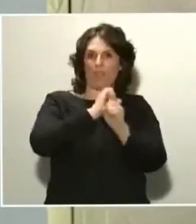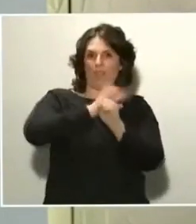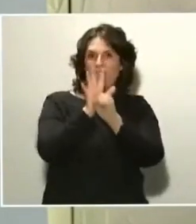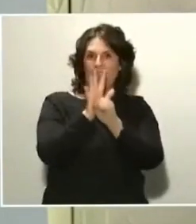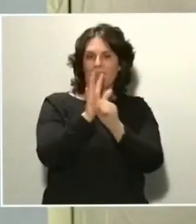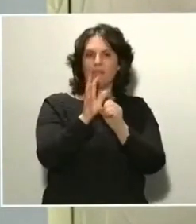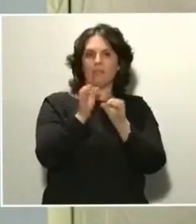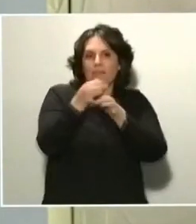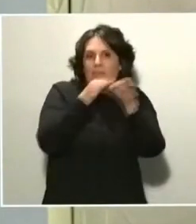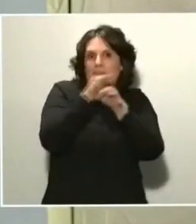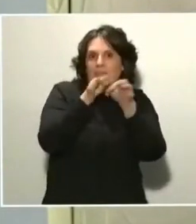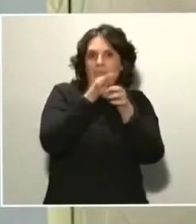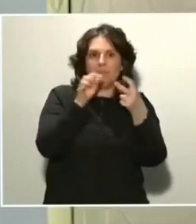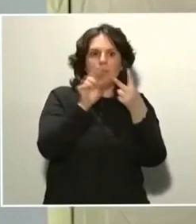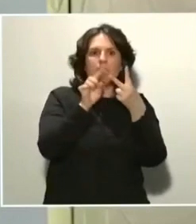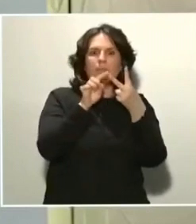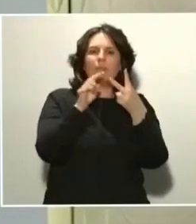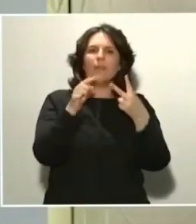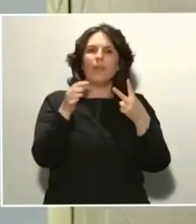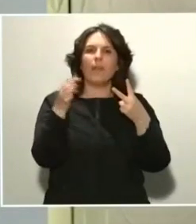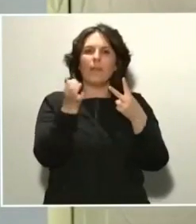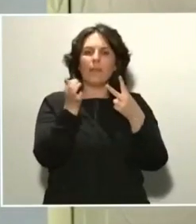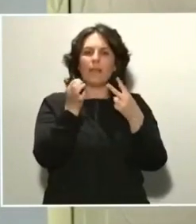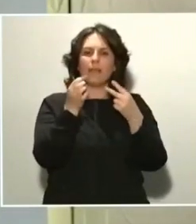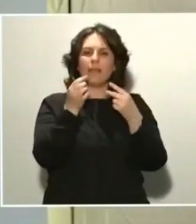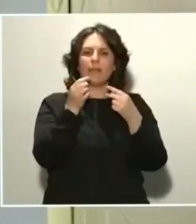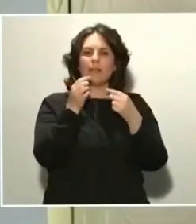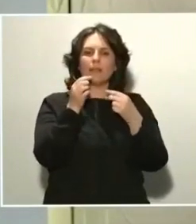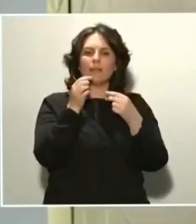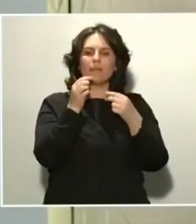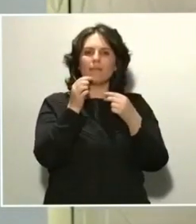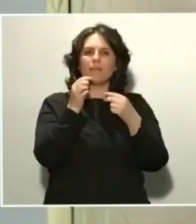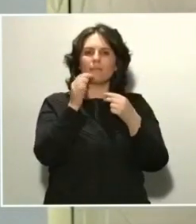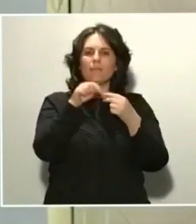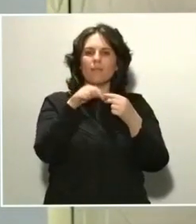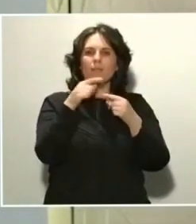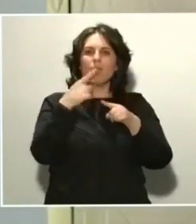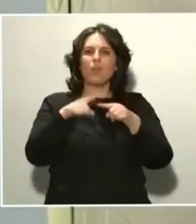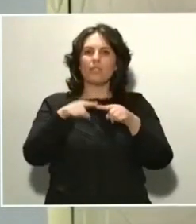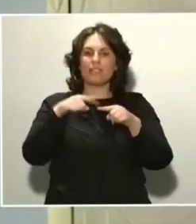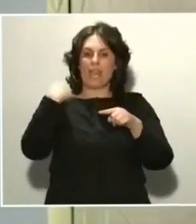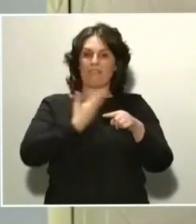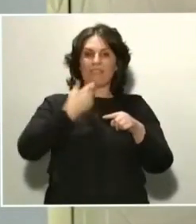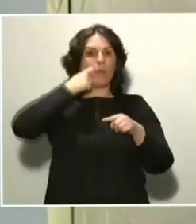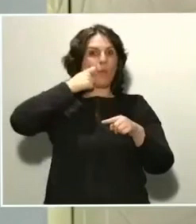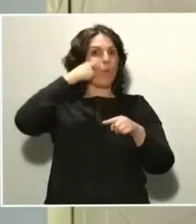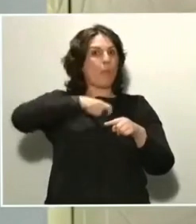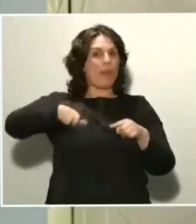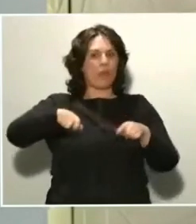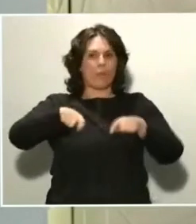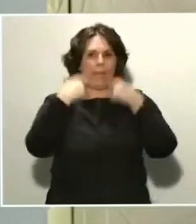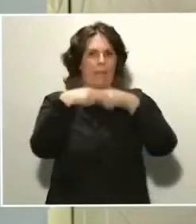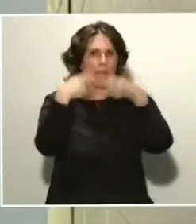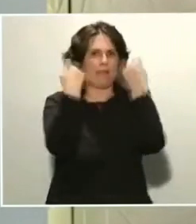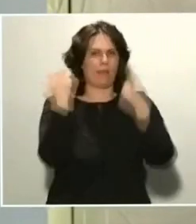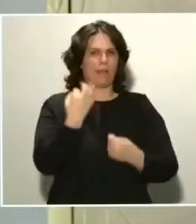que se eliminen todas las partes del virus que sean dañinas para el ser humano, pero se mantengan algunas partes del virus que sean las